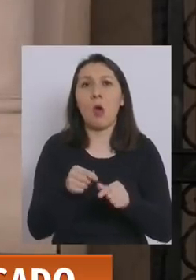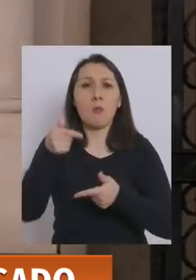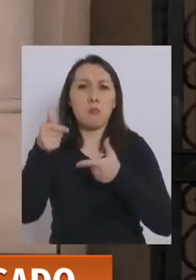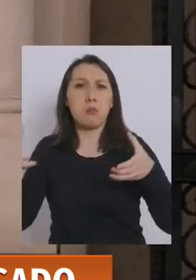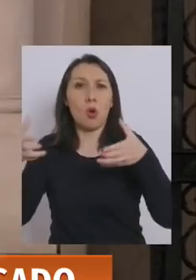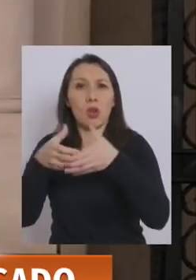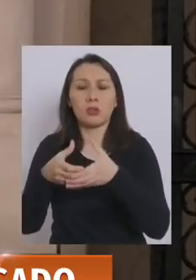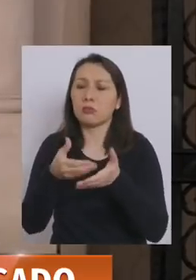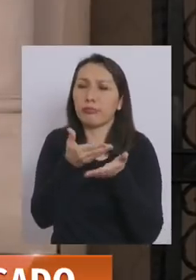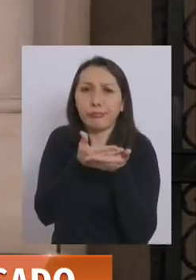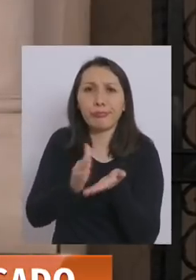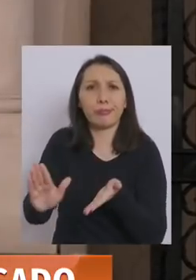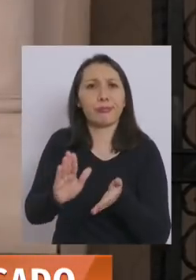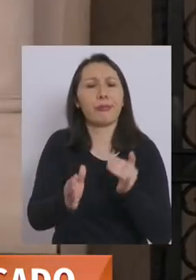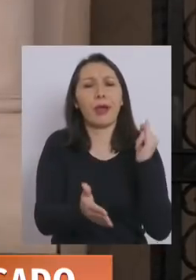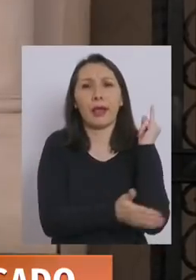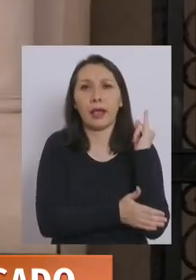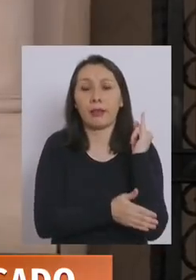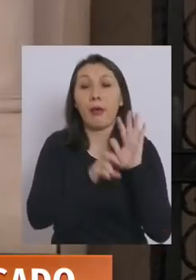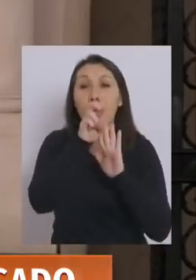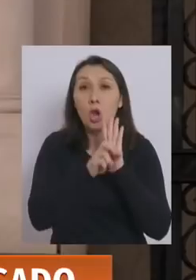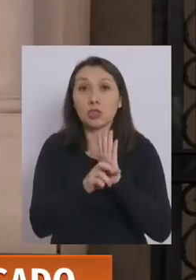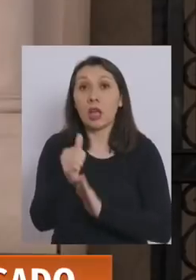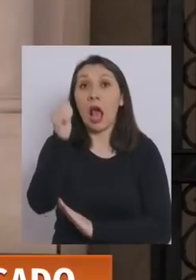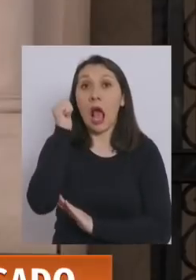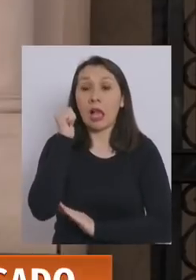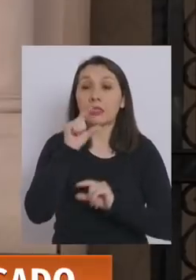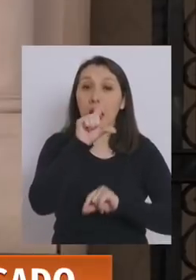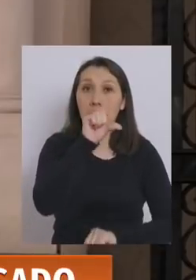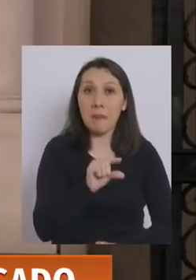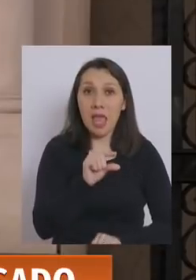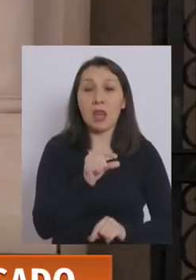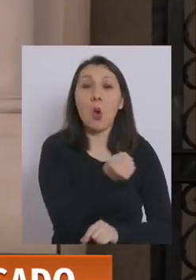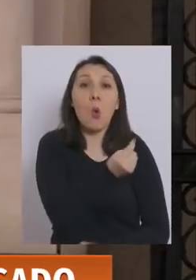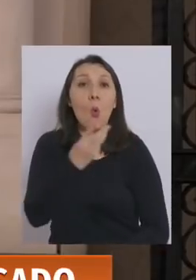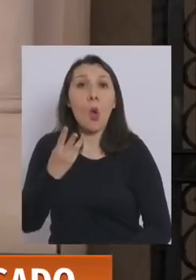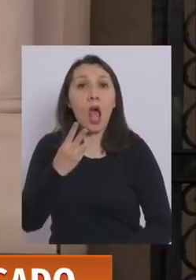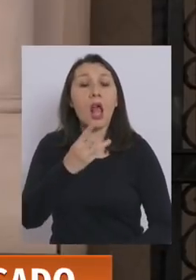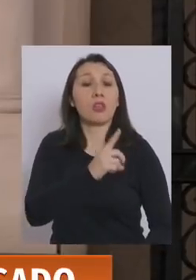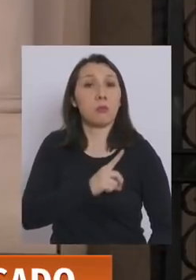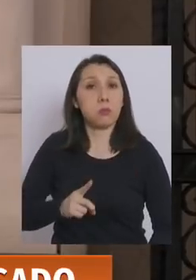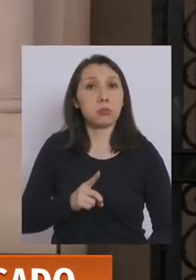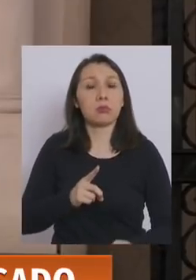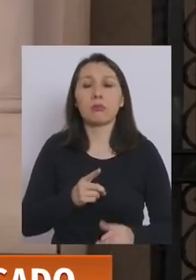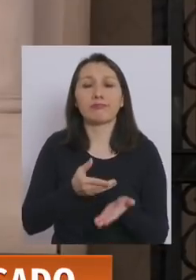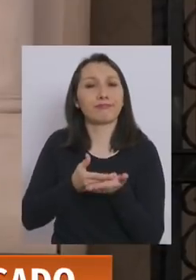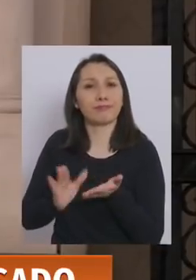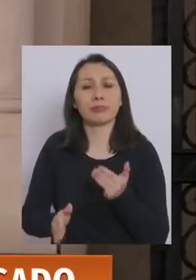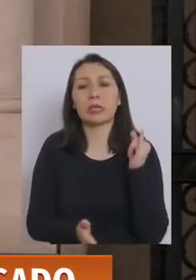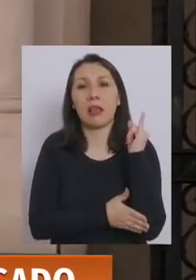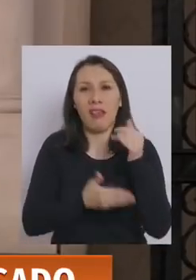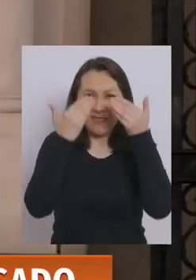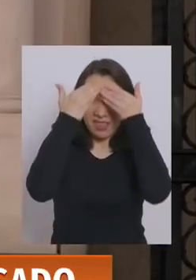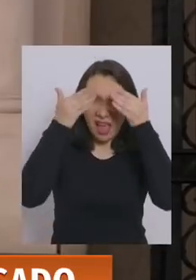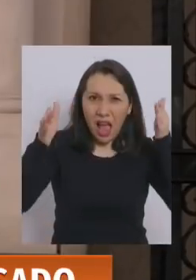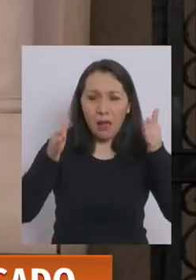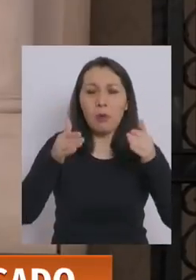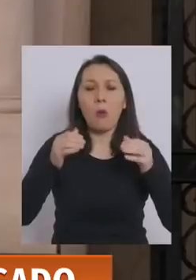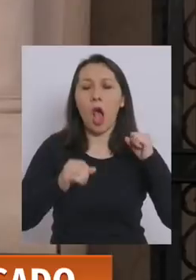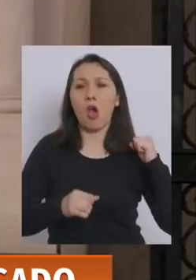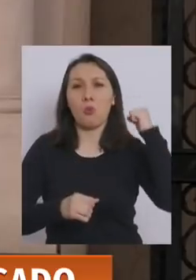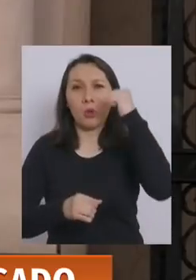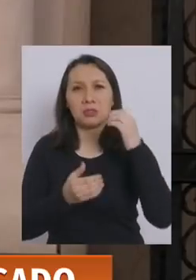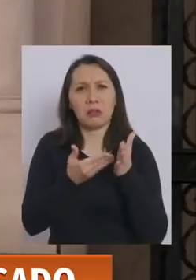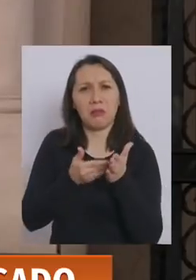partido político, rechazado por la izquierda. Proyecto que ayer disminuía los parlamentarios, rechazado por la izquierda, el Frente Amplio y el Partido Comunista.